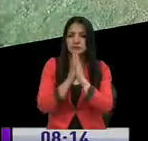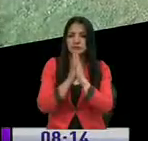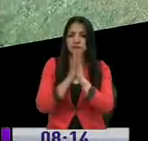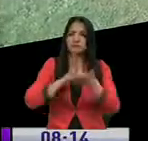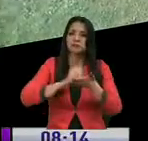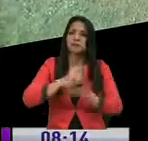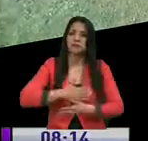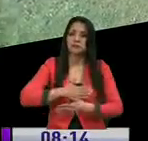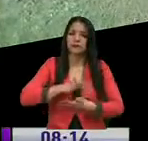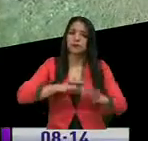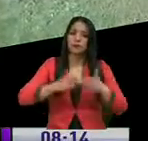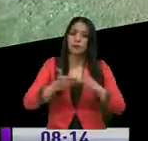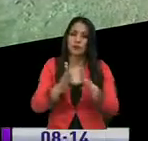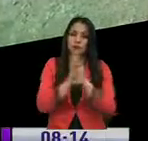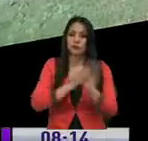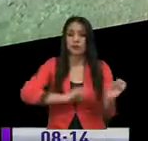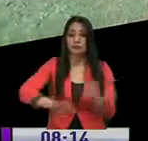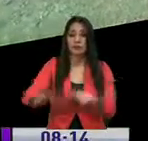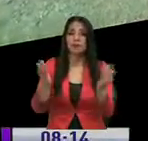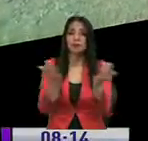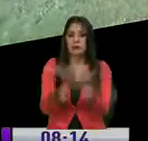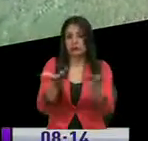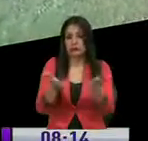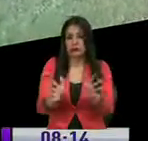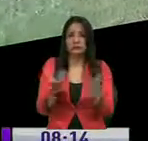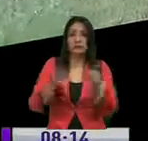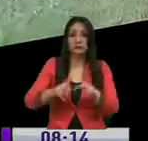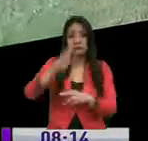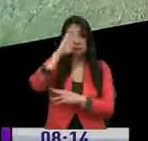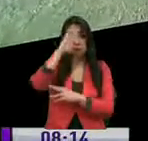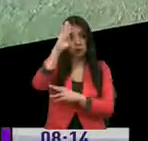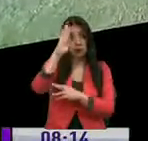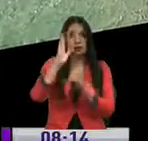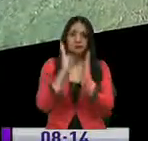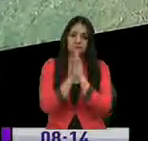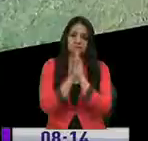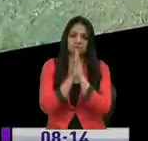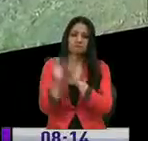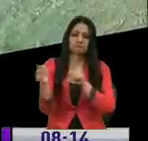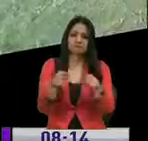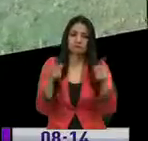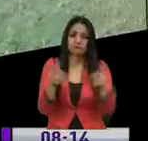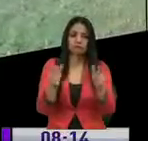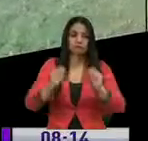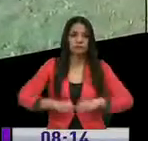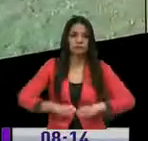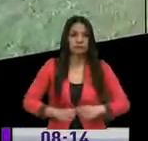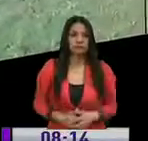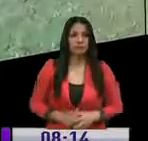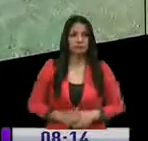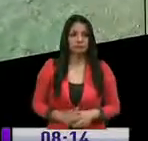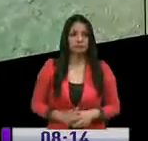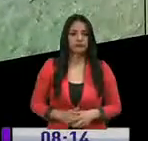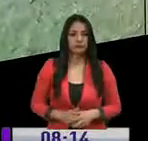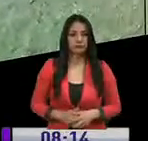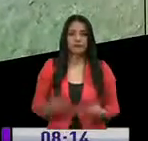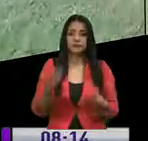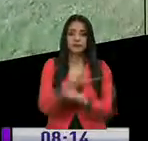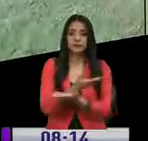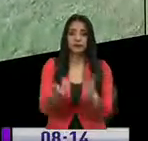no arroje basura y a la policía, háganos caso y vengan aquí al barrio Pérez Payares. Esa es la información, ustedes